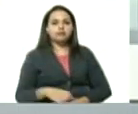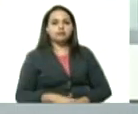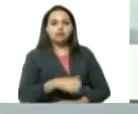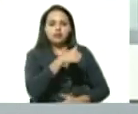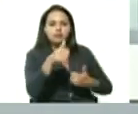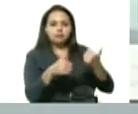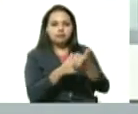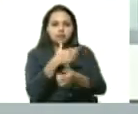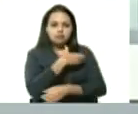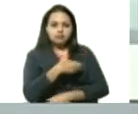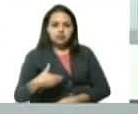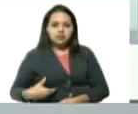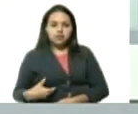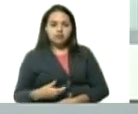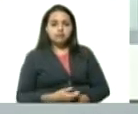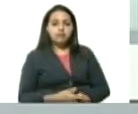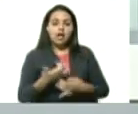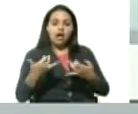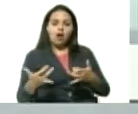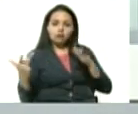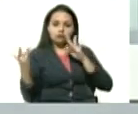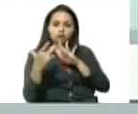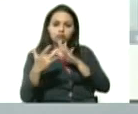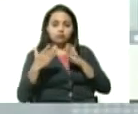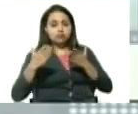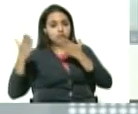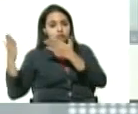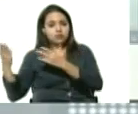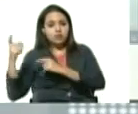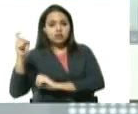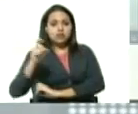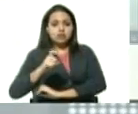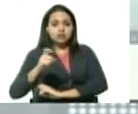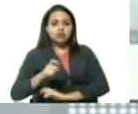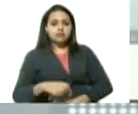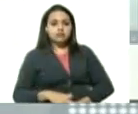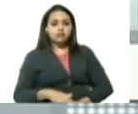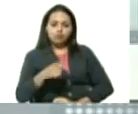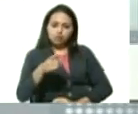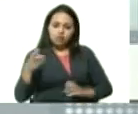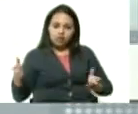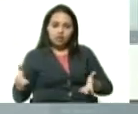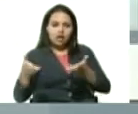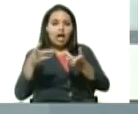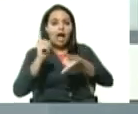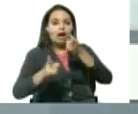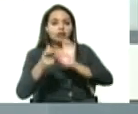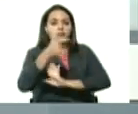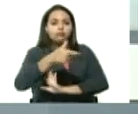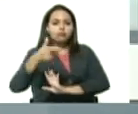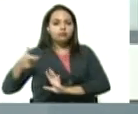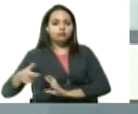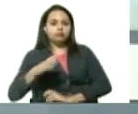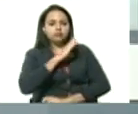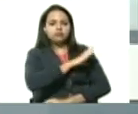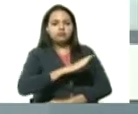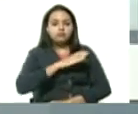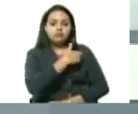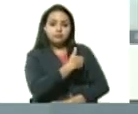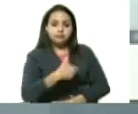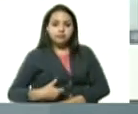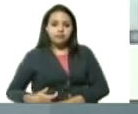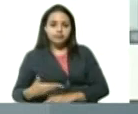vicepresidenta le doy la palabra a usted y si es necesario bueno usted le da la palabra a algún miembro de la comisión presidencial